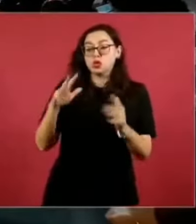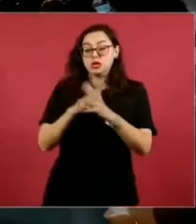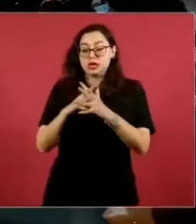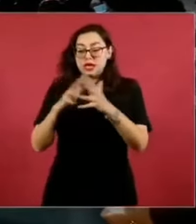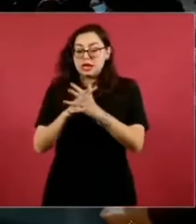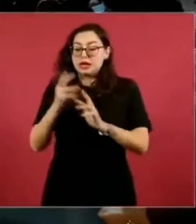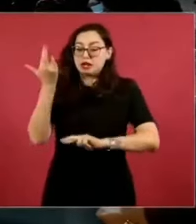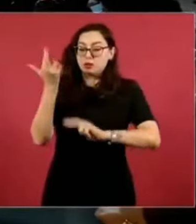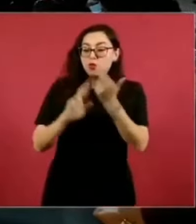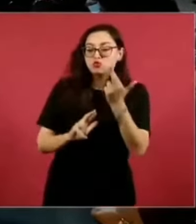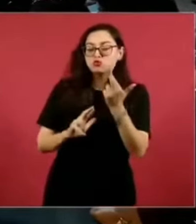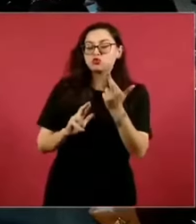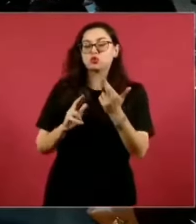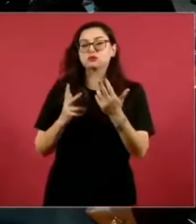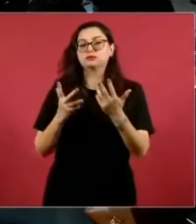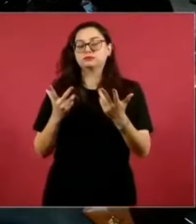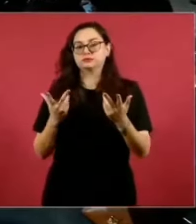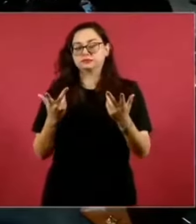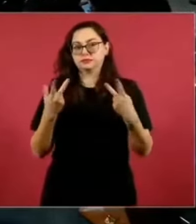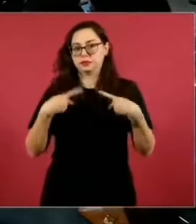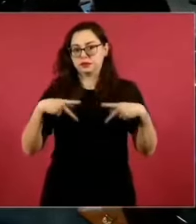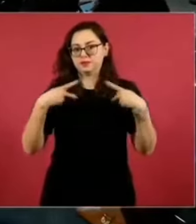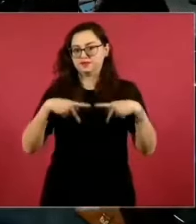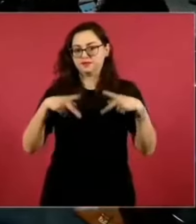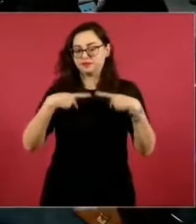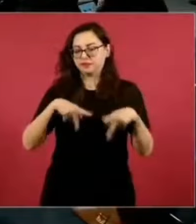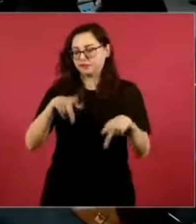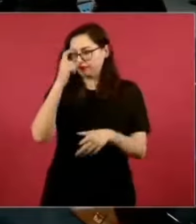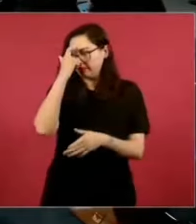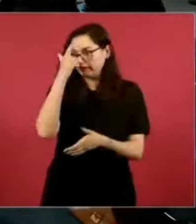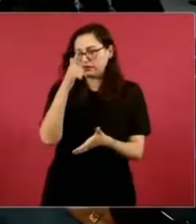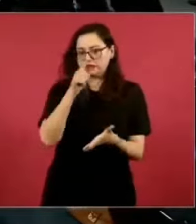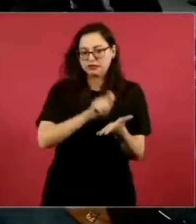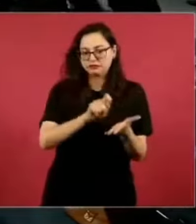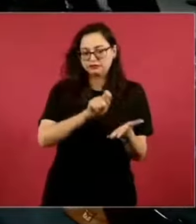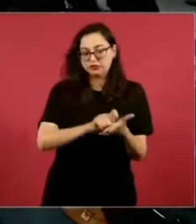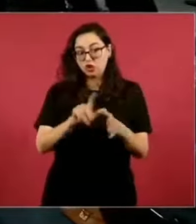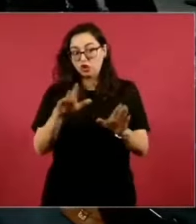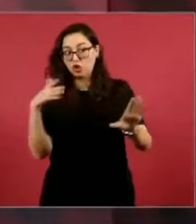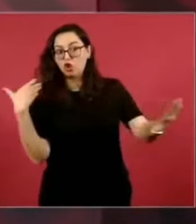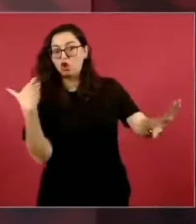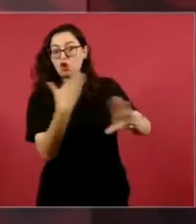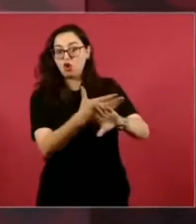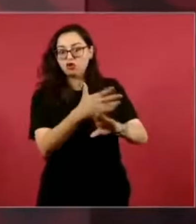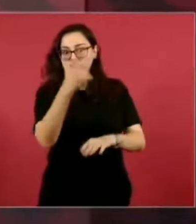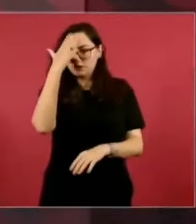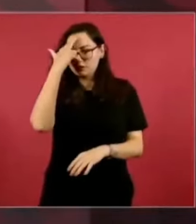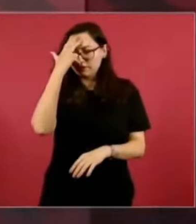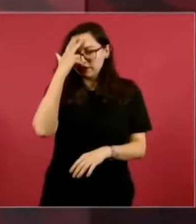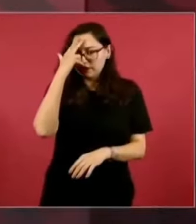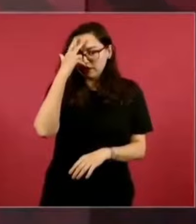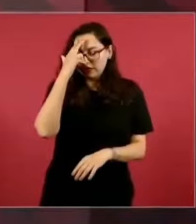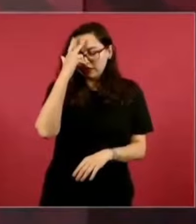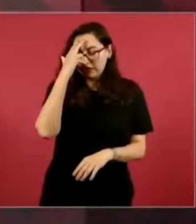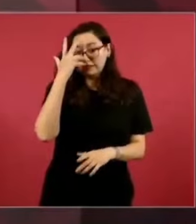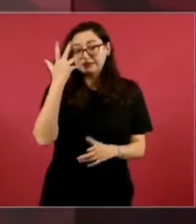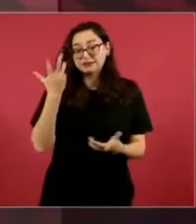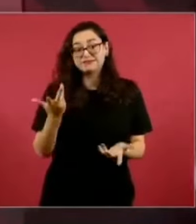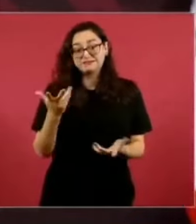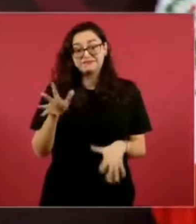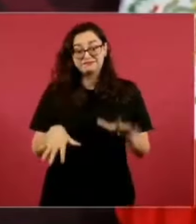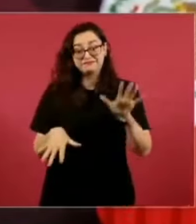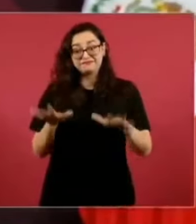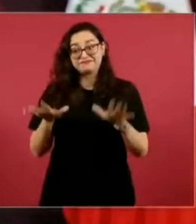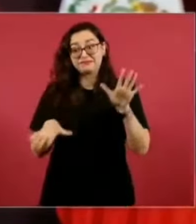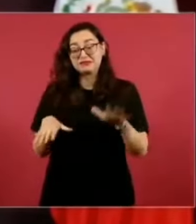los escritores antiporciristas recurrían a